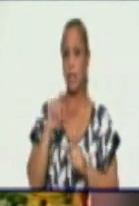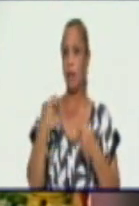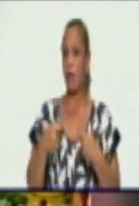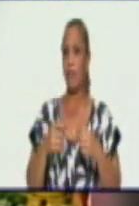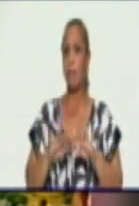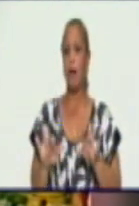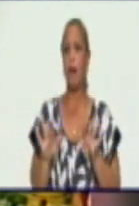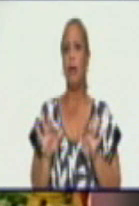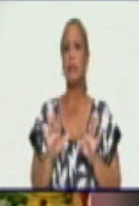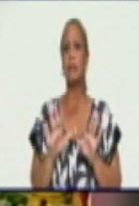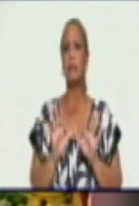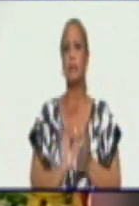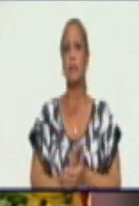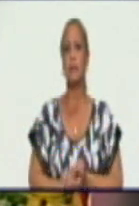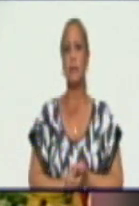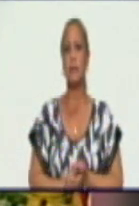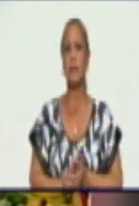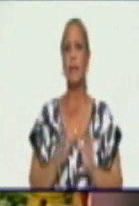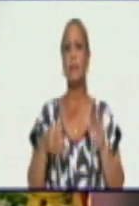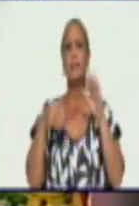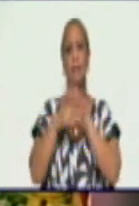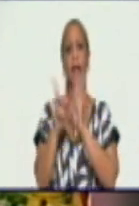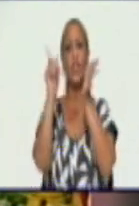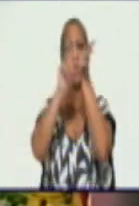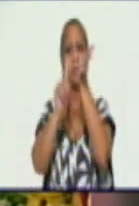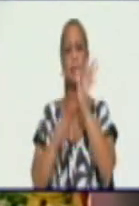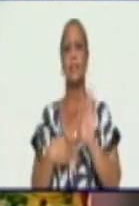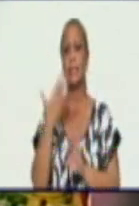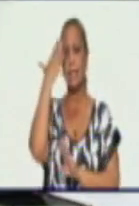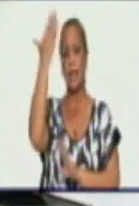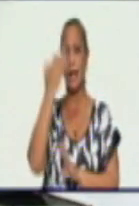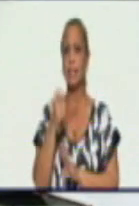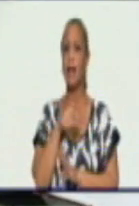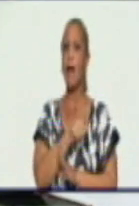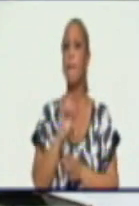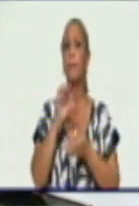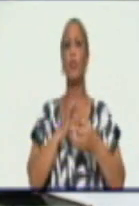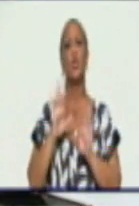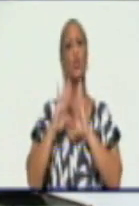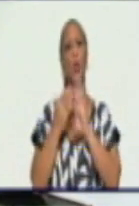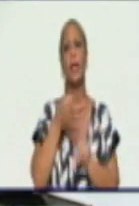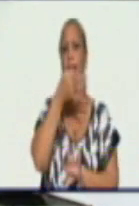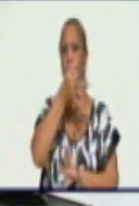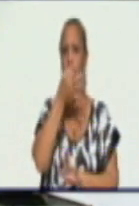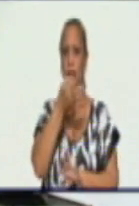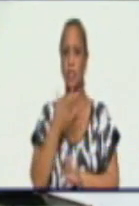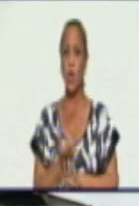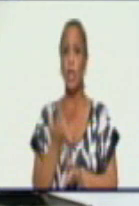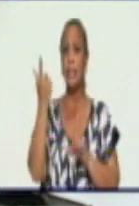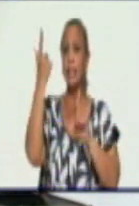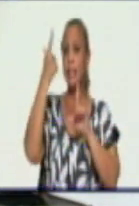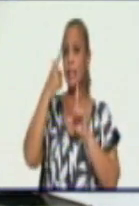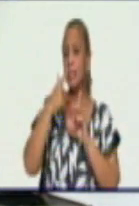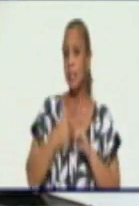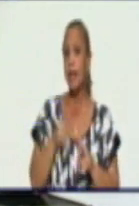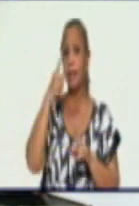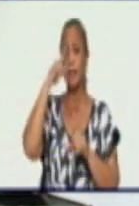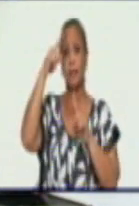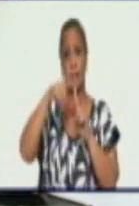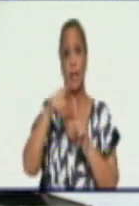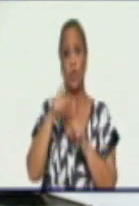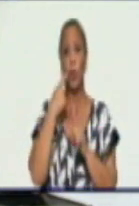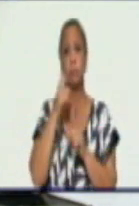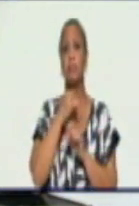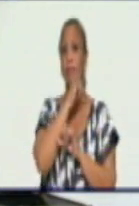de estar entrando Gracias, Keider, por toda esta explicación y el dato que acabas de dar, ilustra